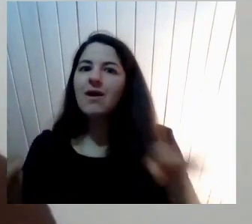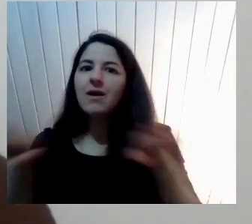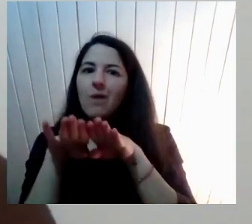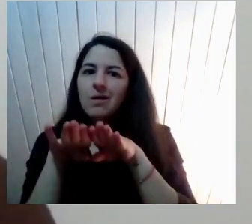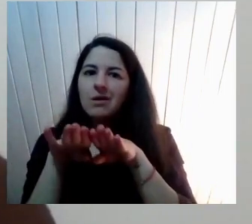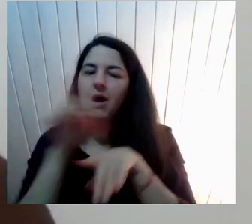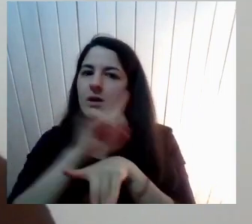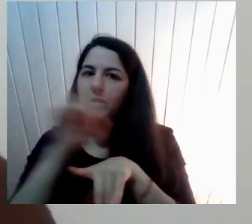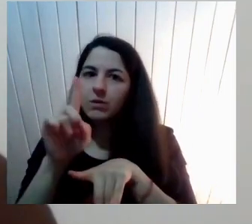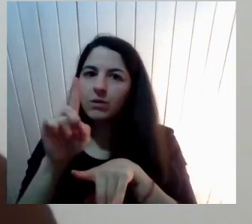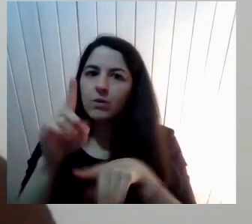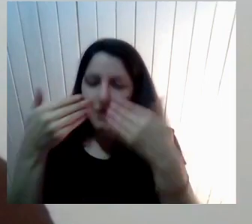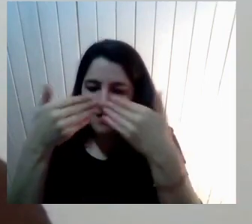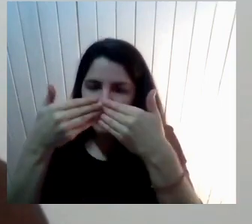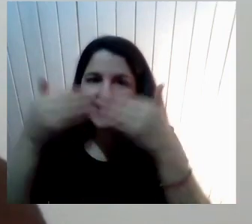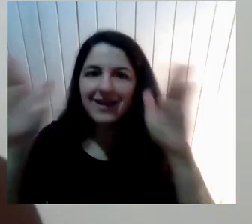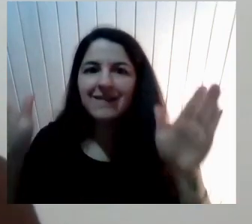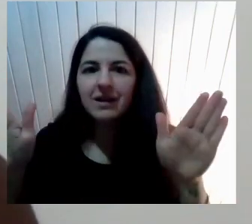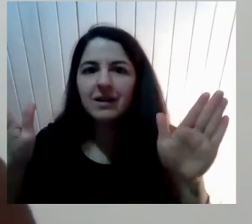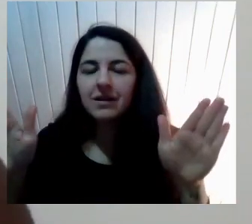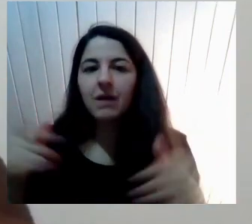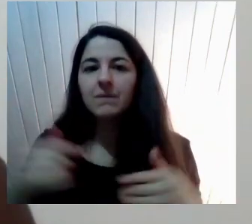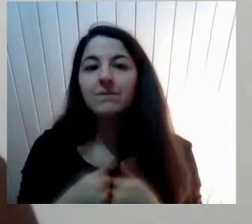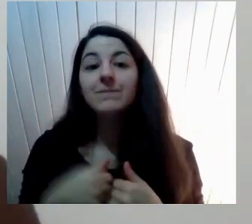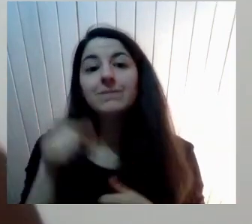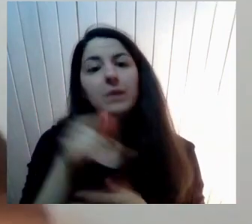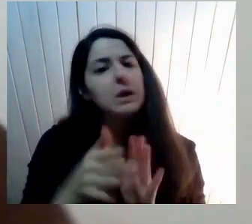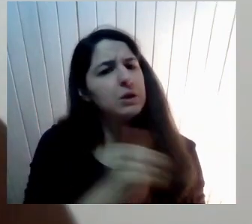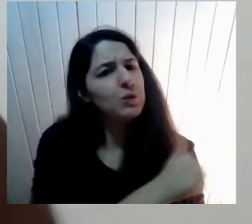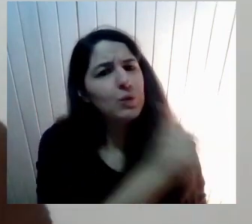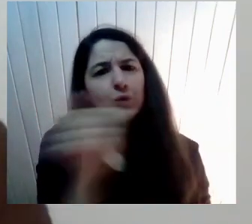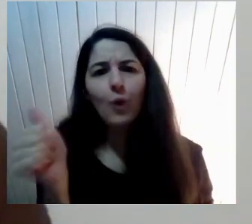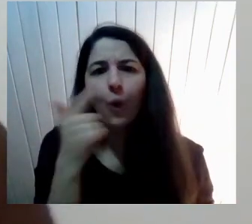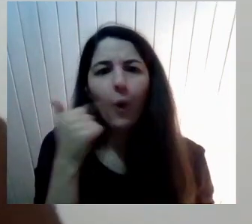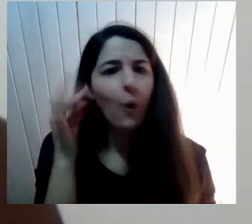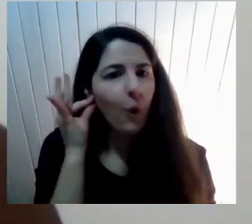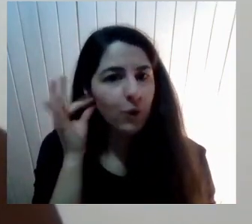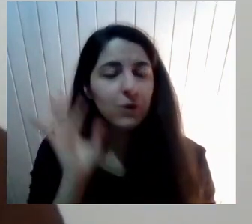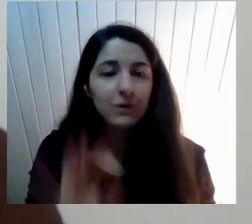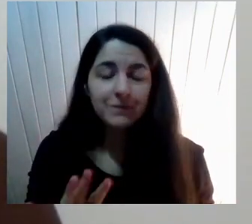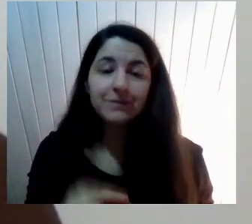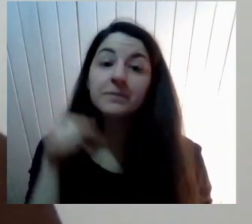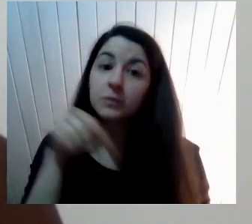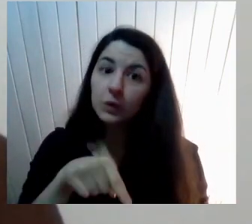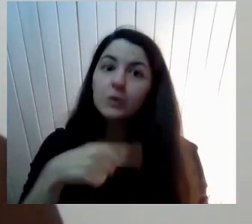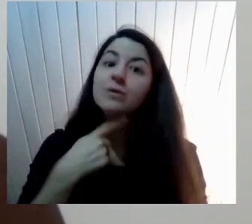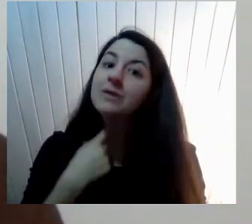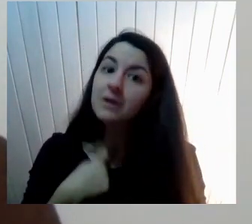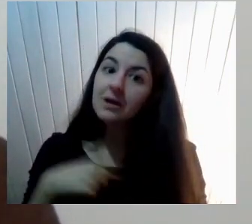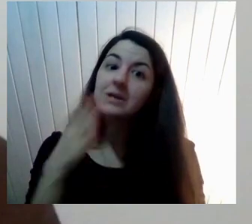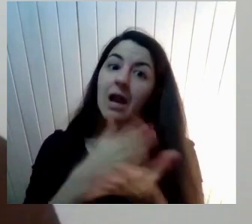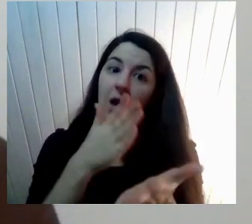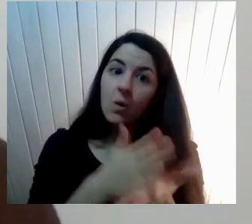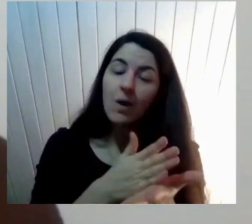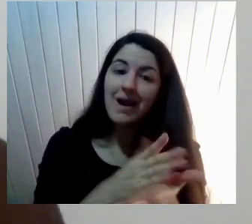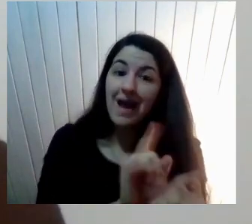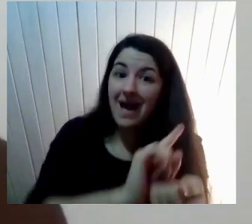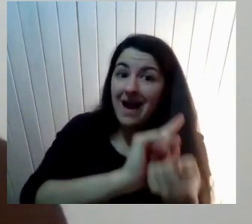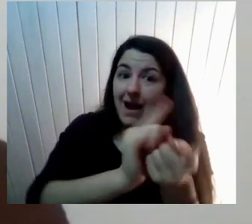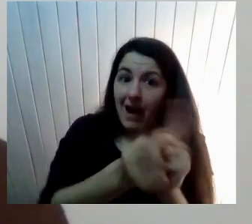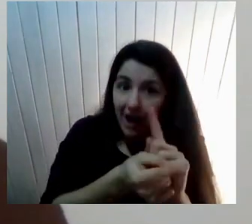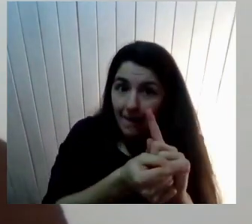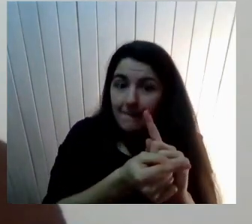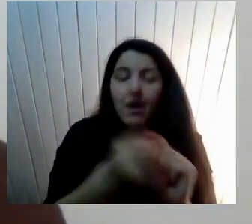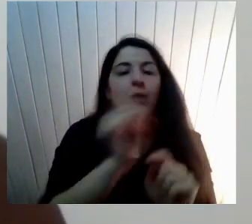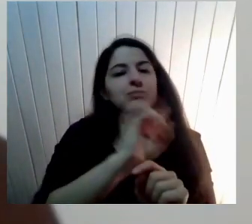Condiciones emancipatorias Para todas y todos Digamos Entonces ahí hay una disputa Que es interesante Y por eso la escuela No logra dar vuelta Esa cuestión Porque no basta Con que yo